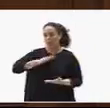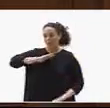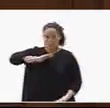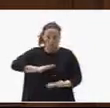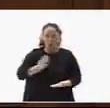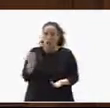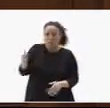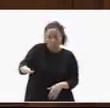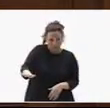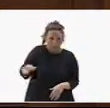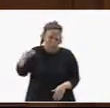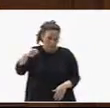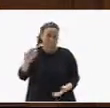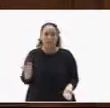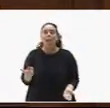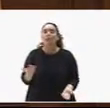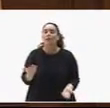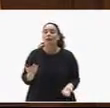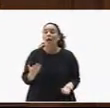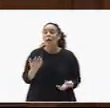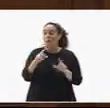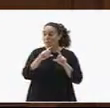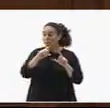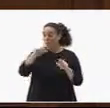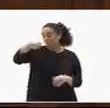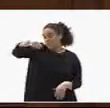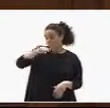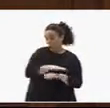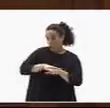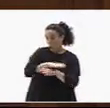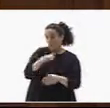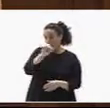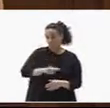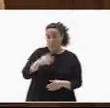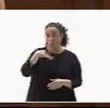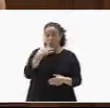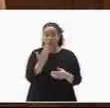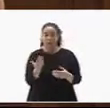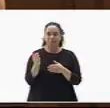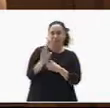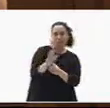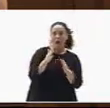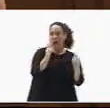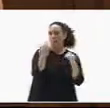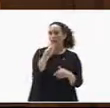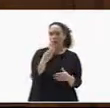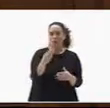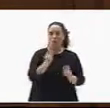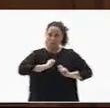fallecimiento del presidente. El presidente del gobierno de Canarias puede plantear ante el Parlamento una cuestión de confianza